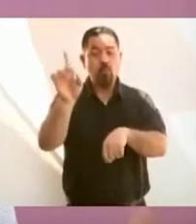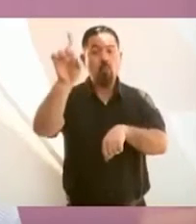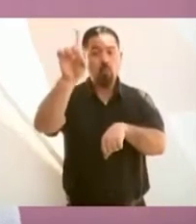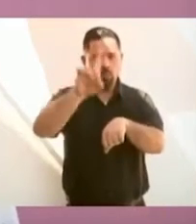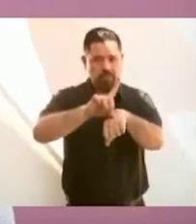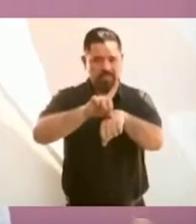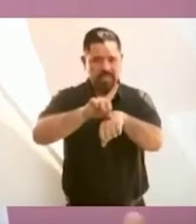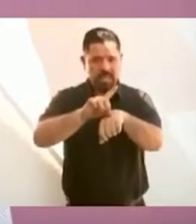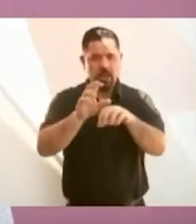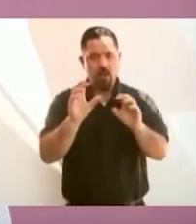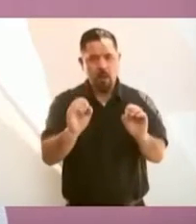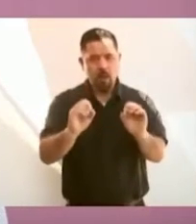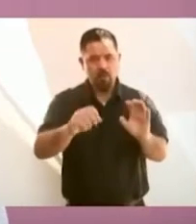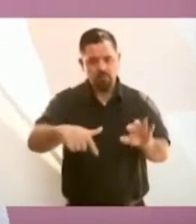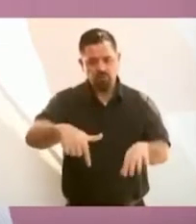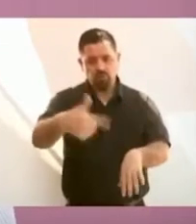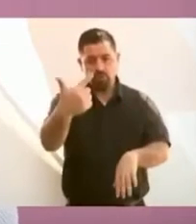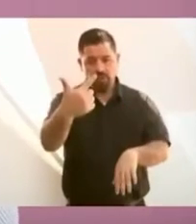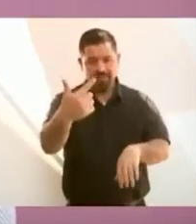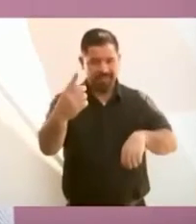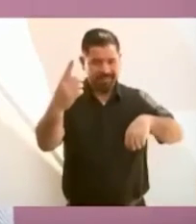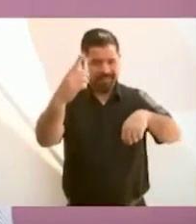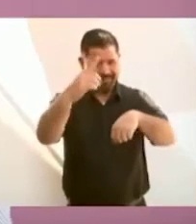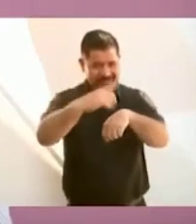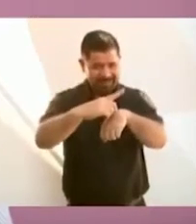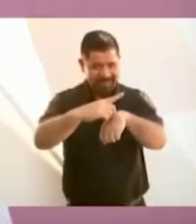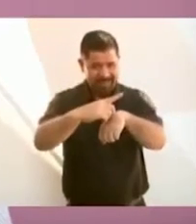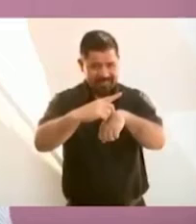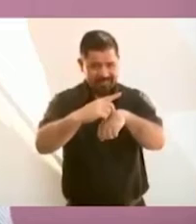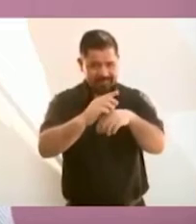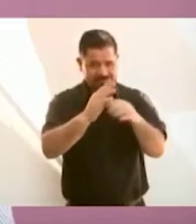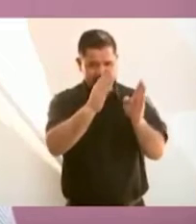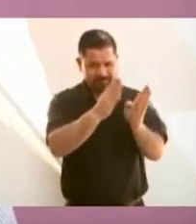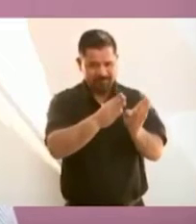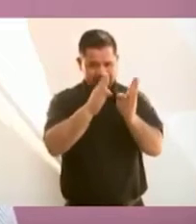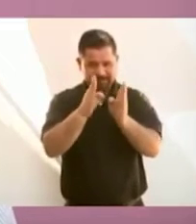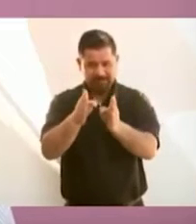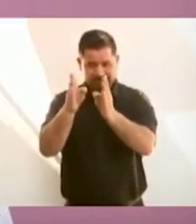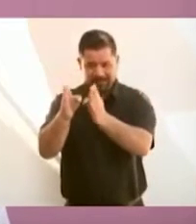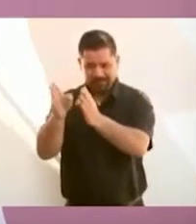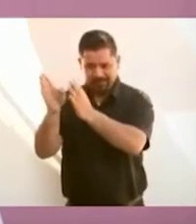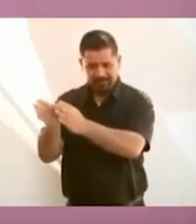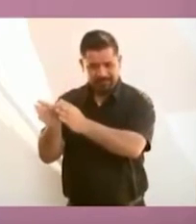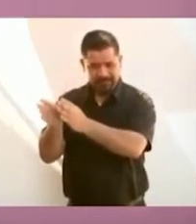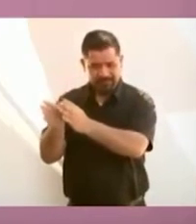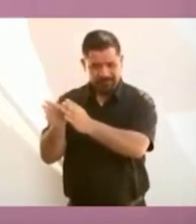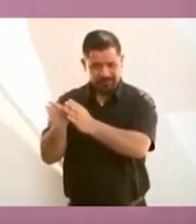días que van a ser